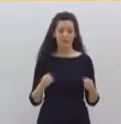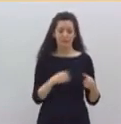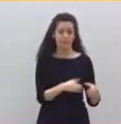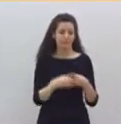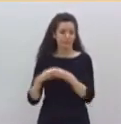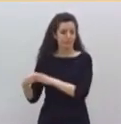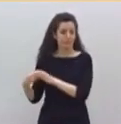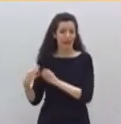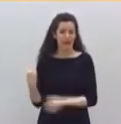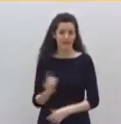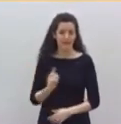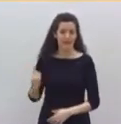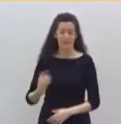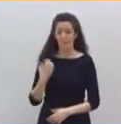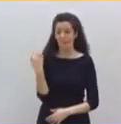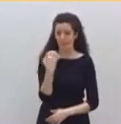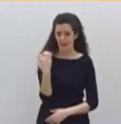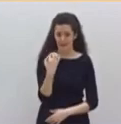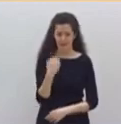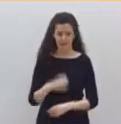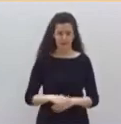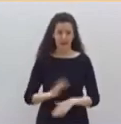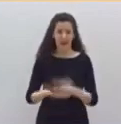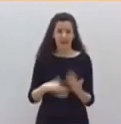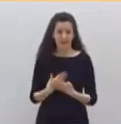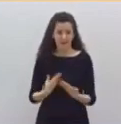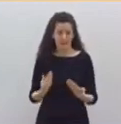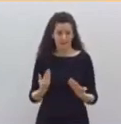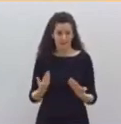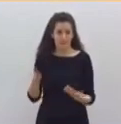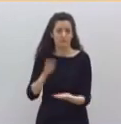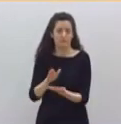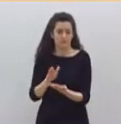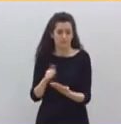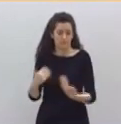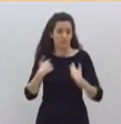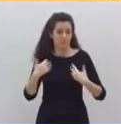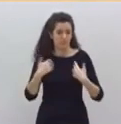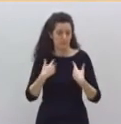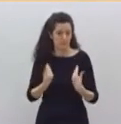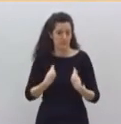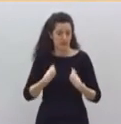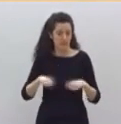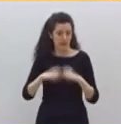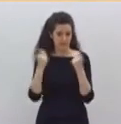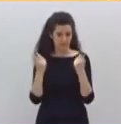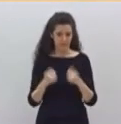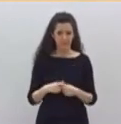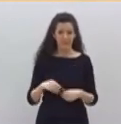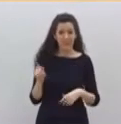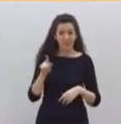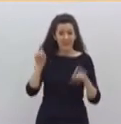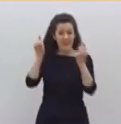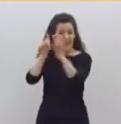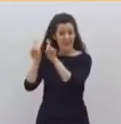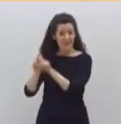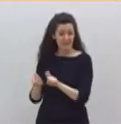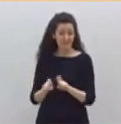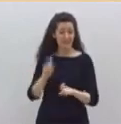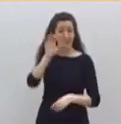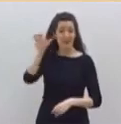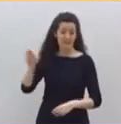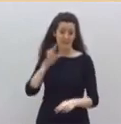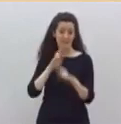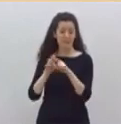¿Cómo es posible que se compren mascarillas a empresas condenadas por sobornos en países subdesarrollados? ¿O en tercer